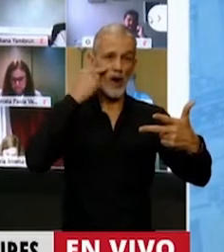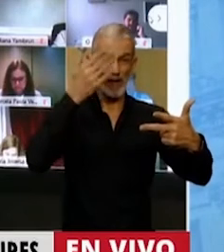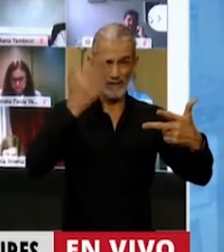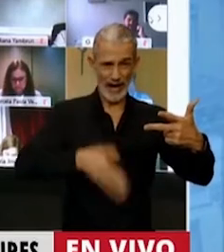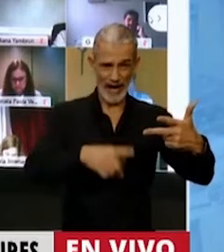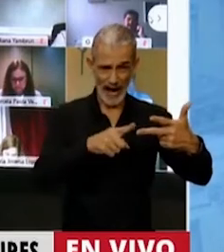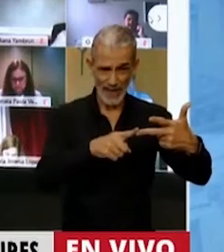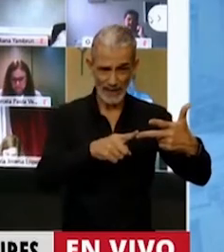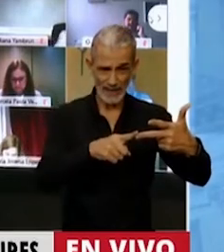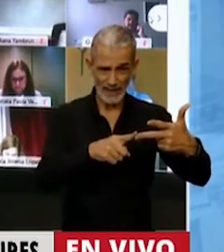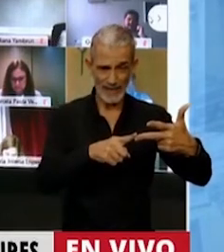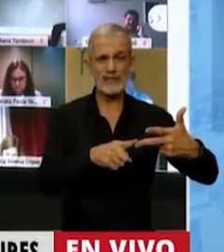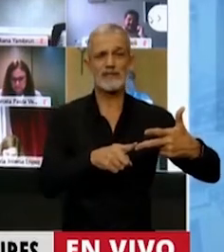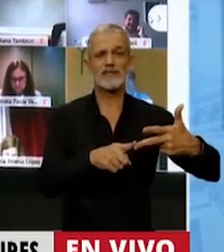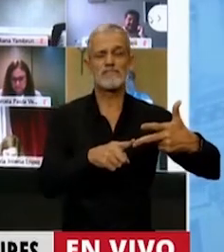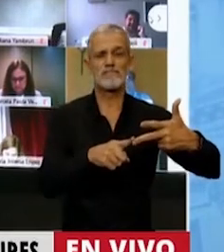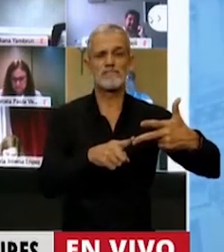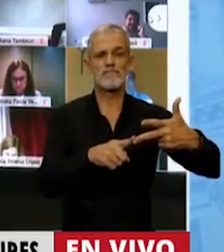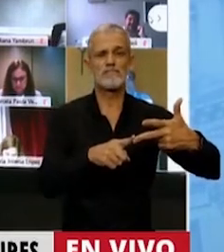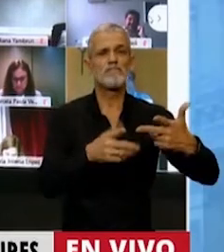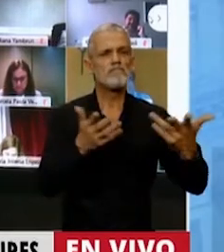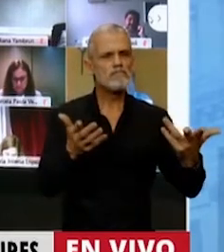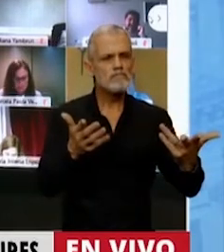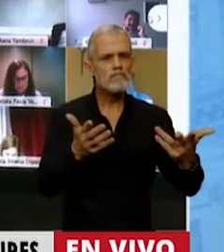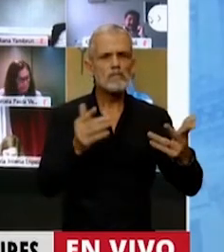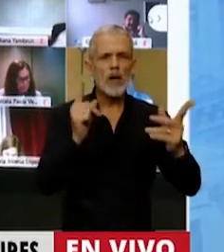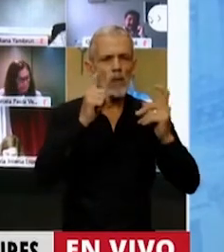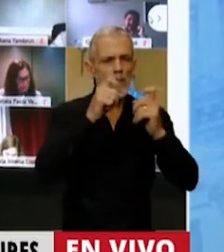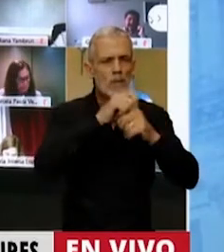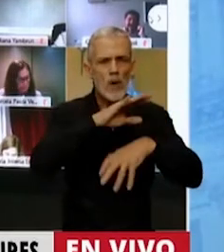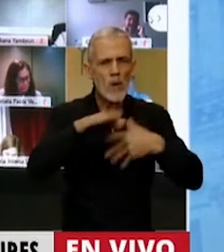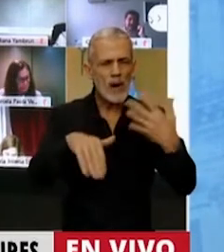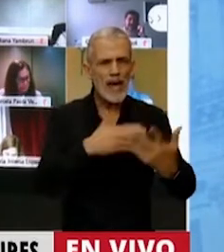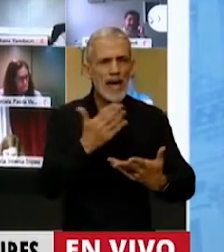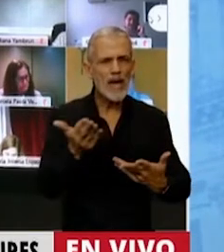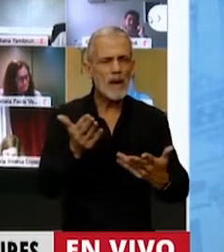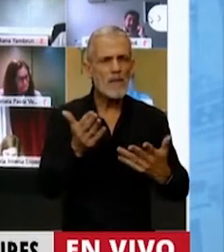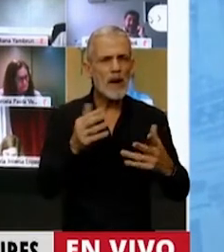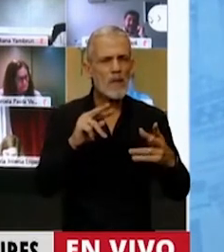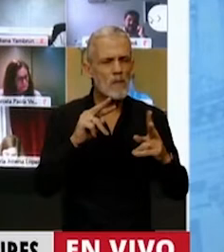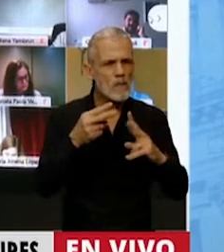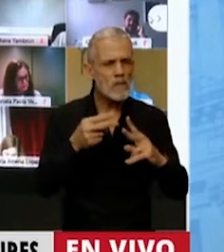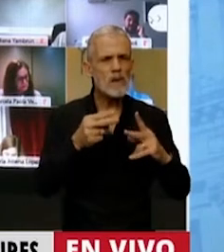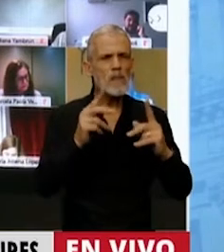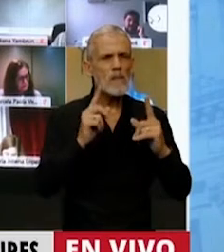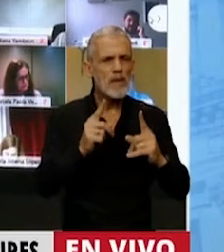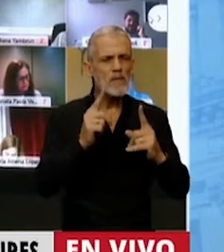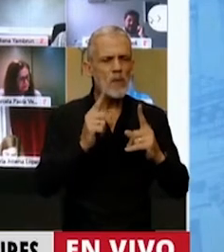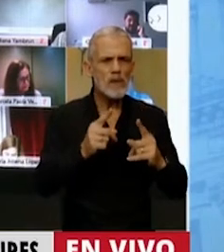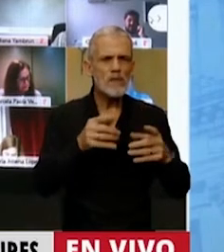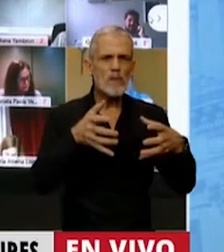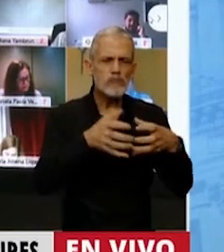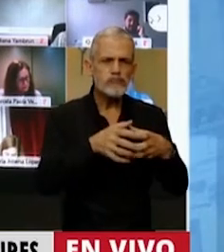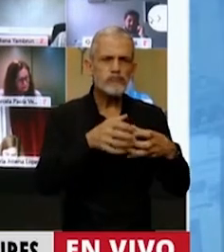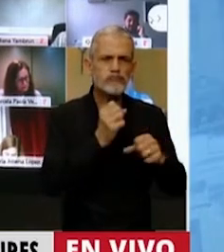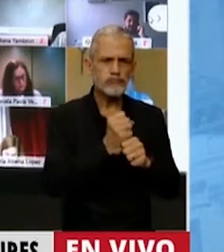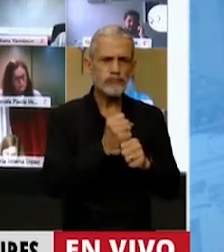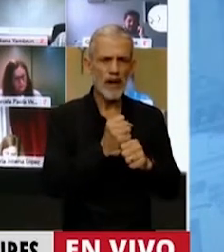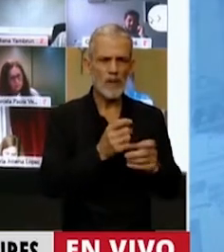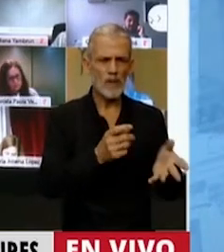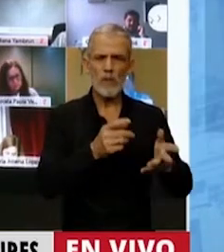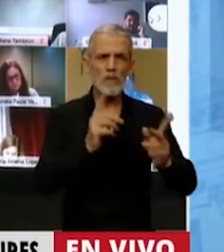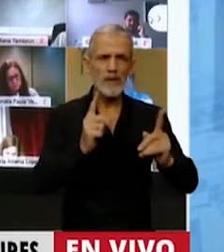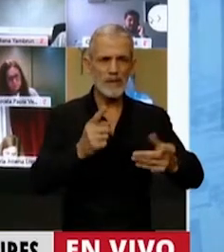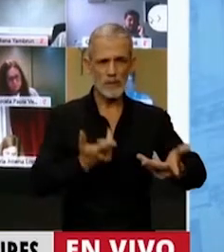el gobierno de Los Fernández, y los problemas de la clase obrera siguen siendo los